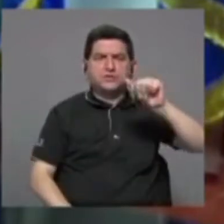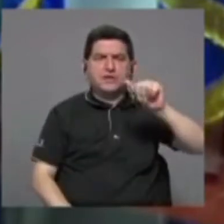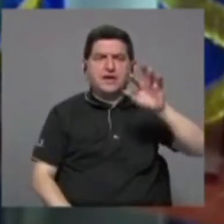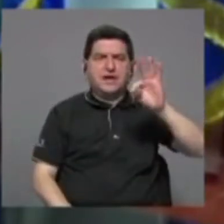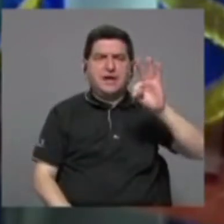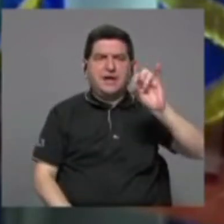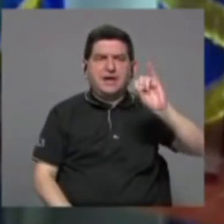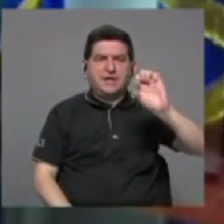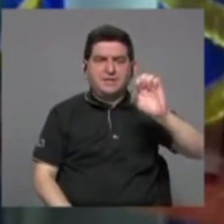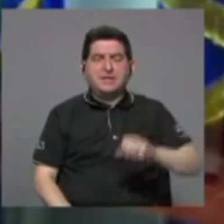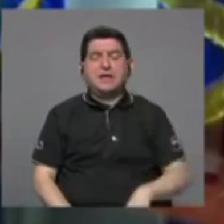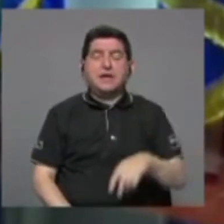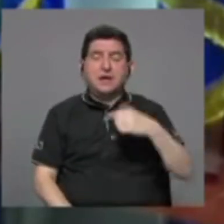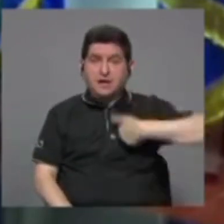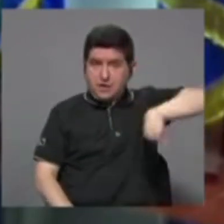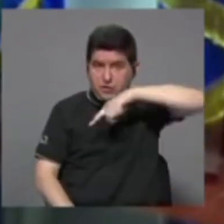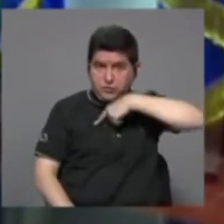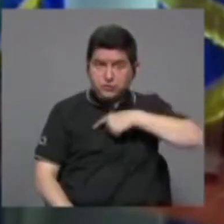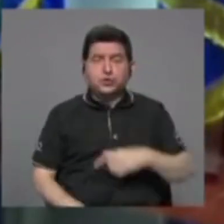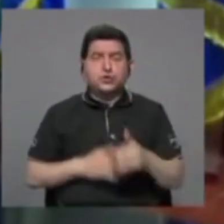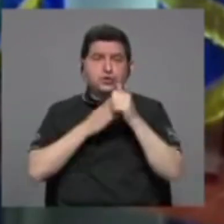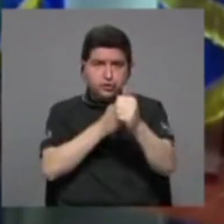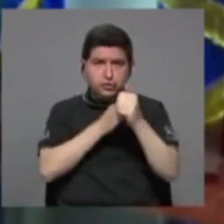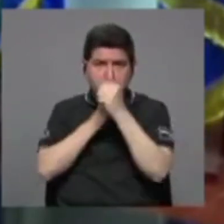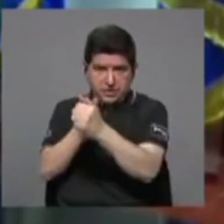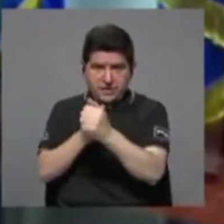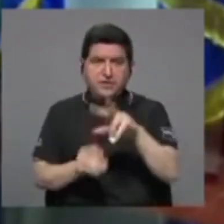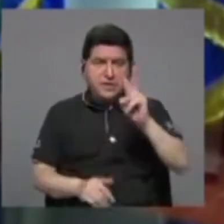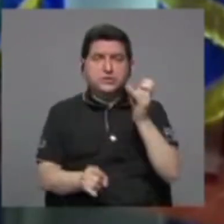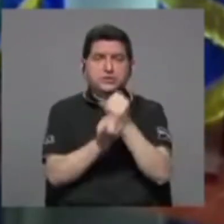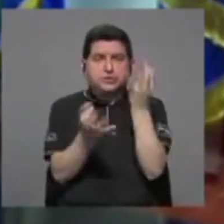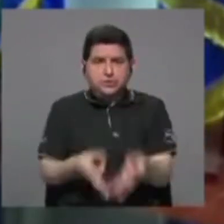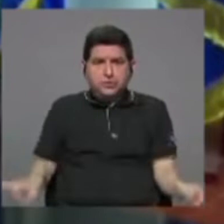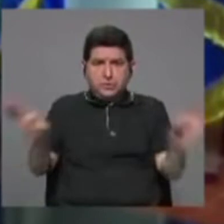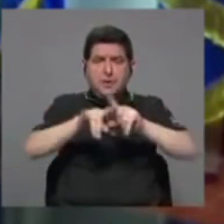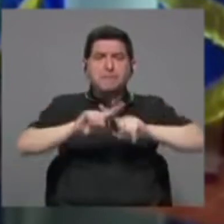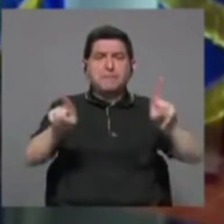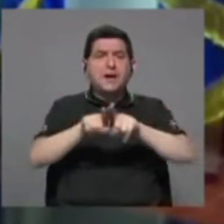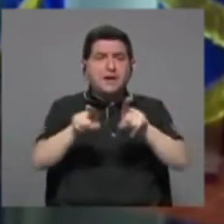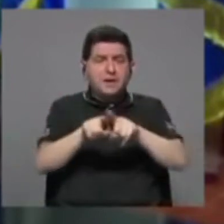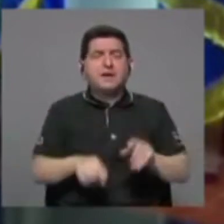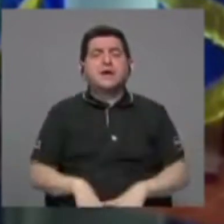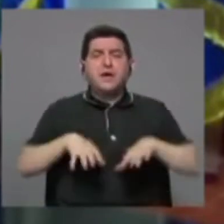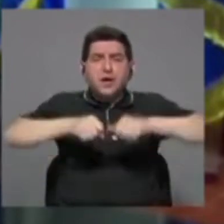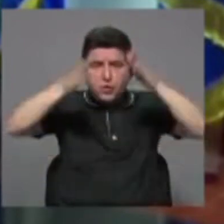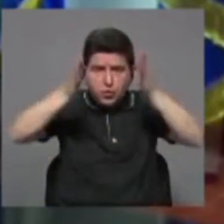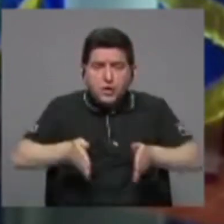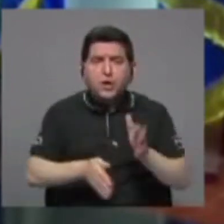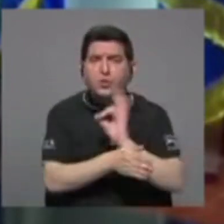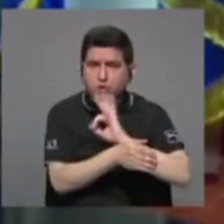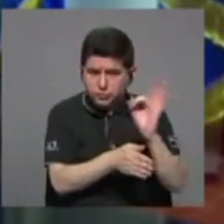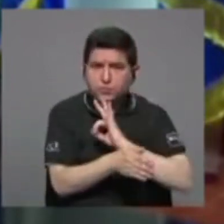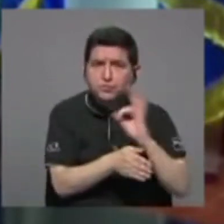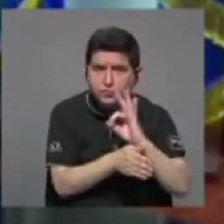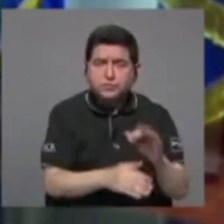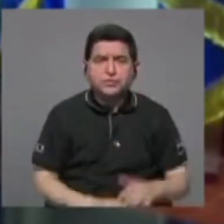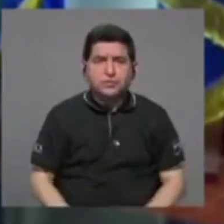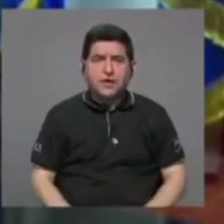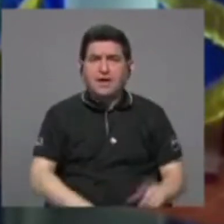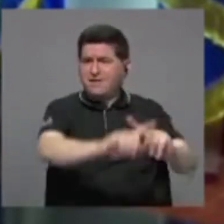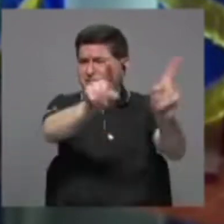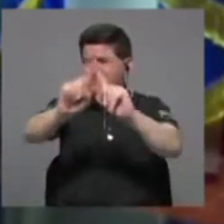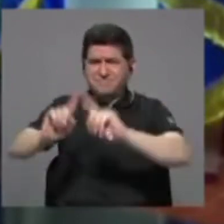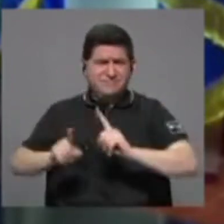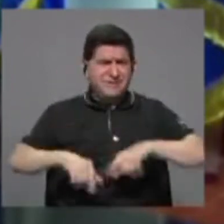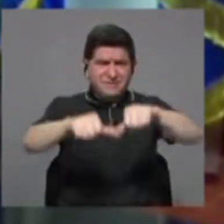liderando dos instituciones importantes, pero también los graduados de CATIE está funcionando en diferentes